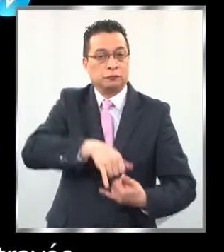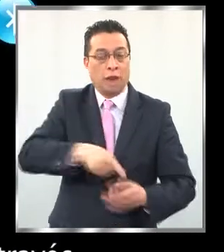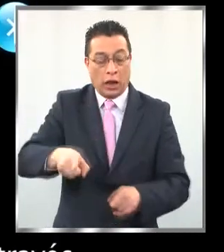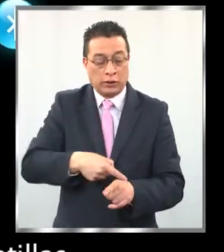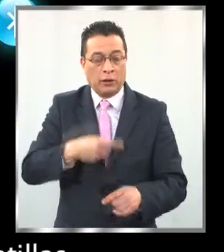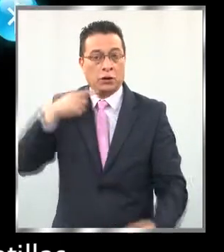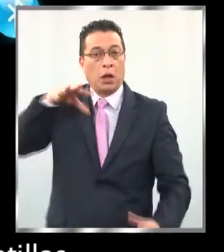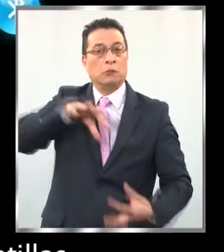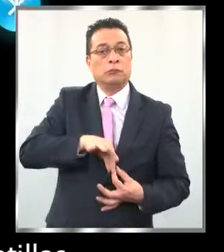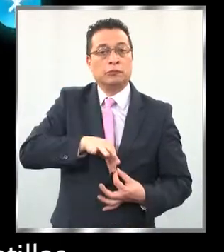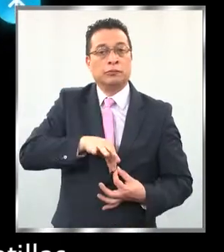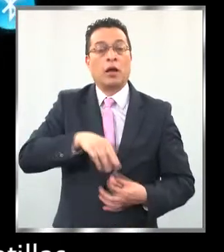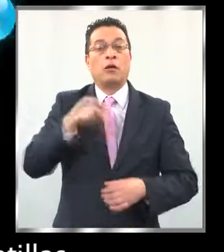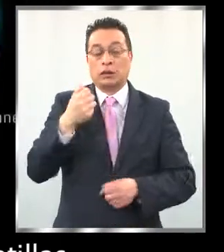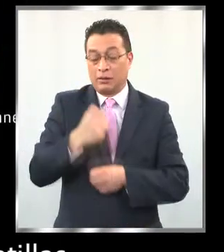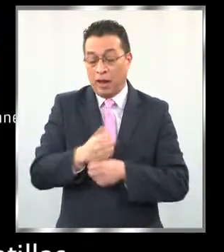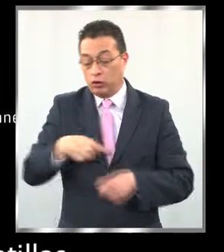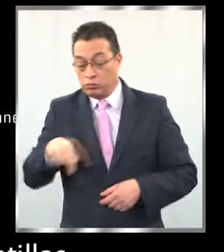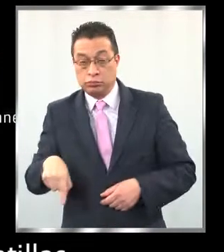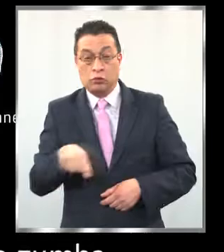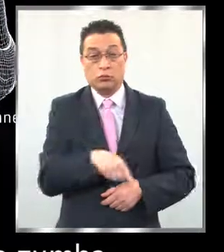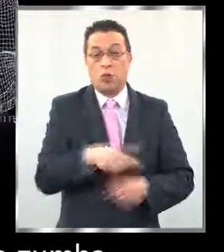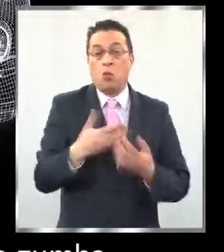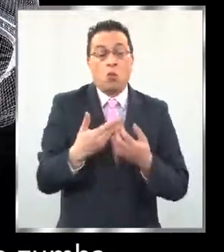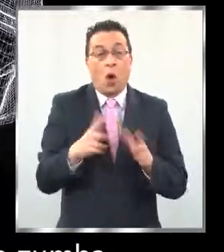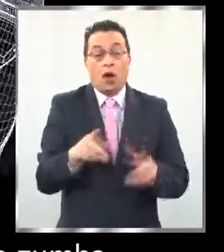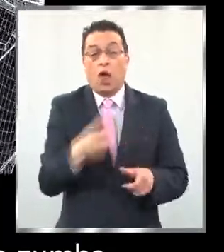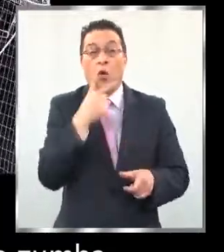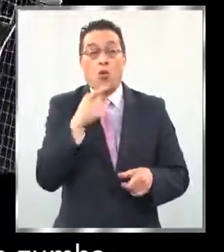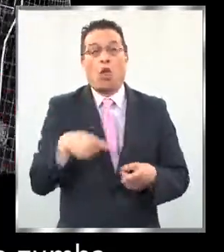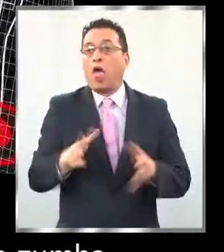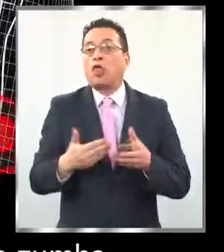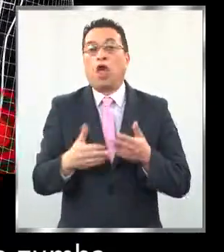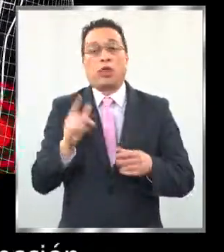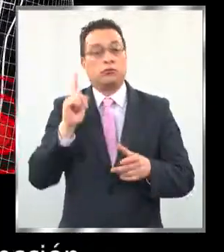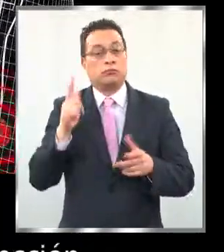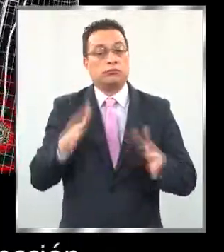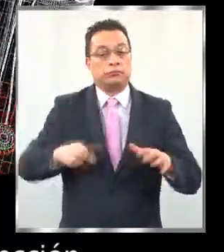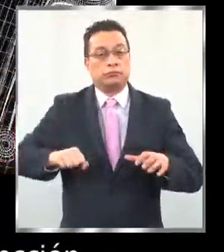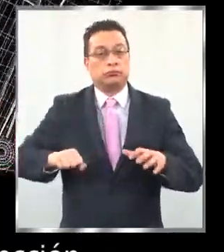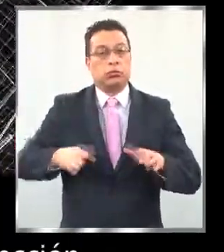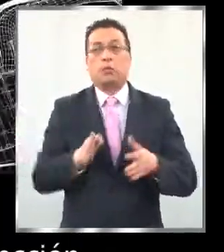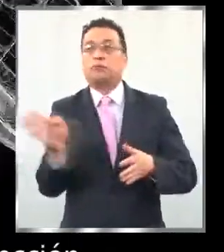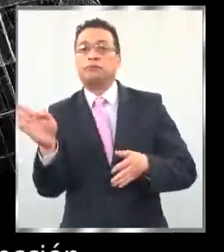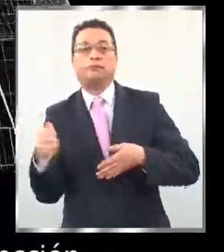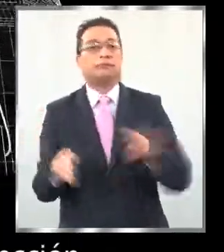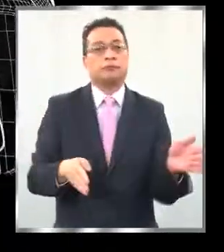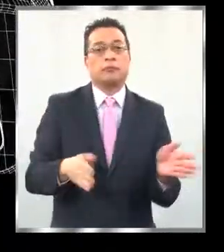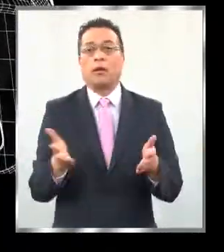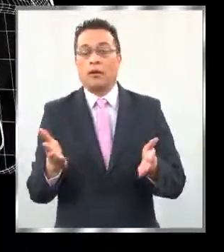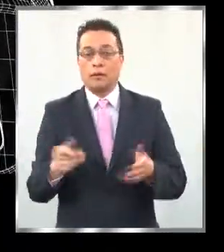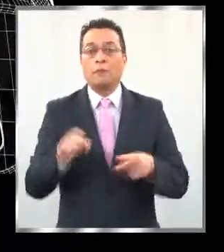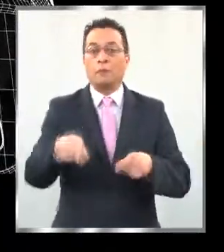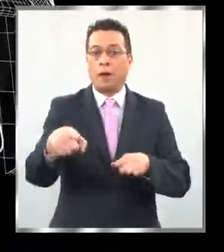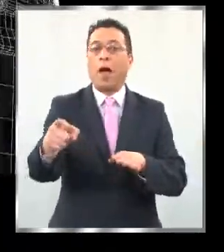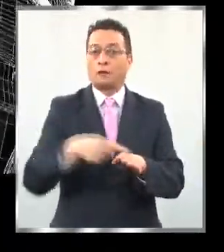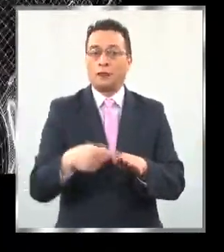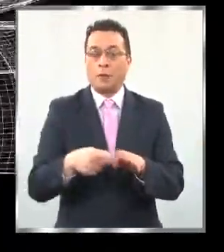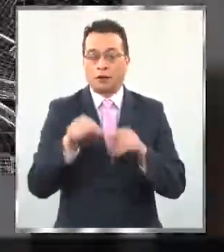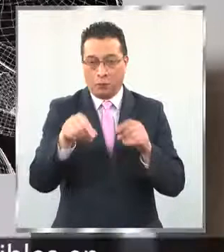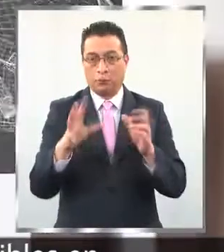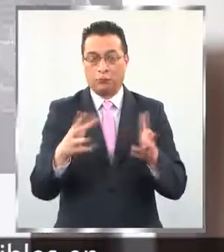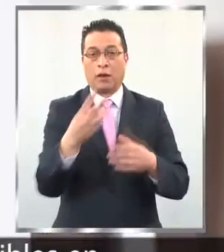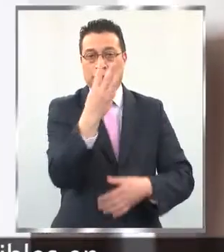se conecta a través de Bluetooth hasta las zapatillas. El zapato derecho o izquierdo zumba dependiendo de qué dirección debe girar el